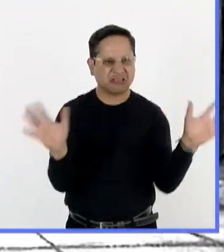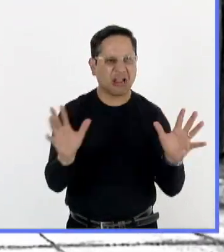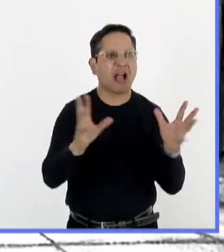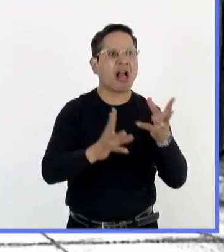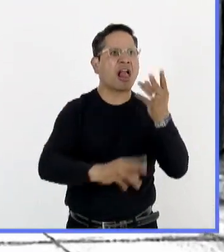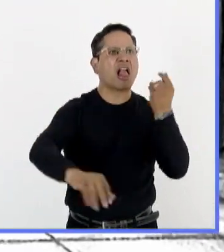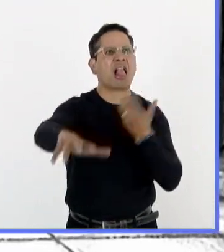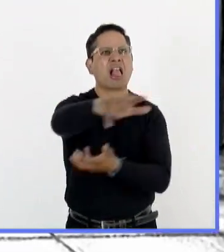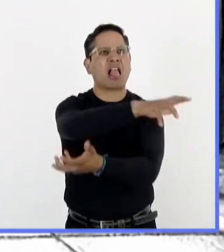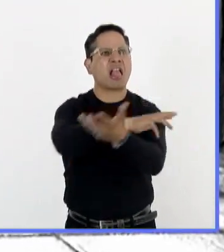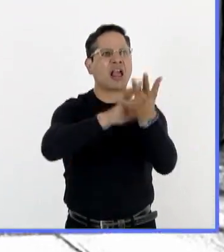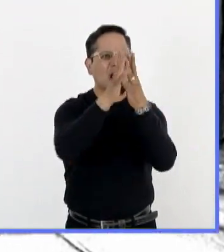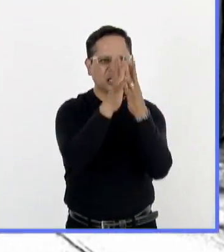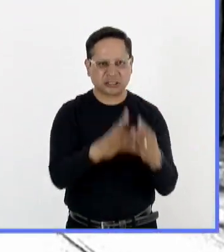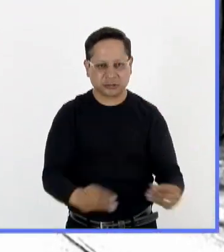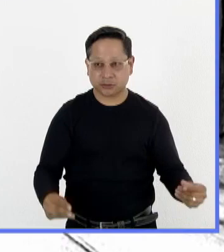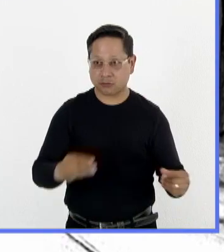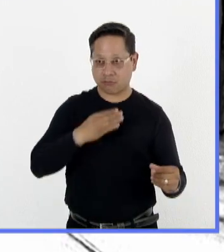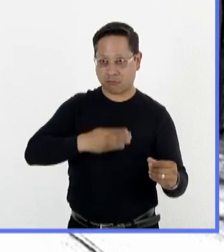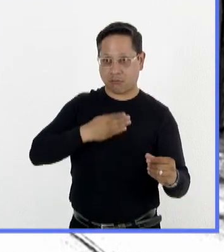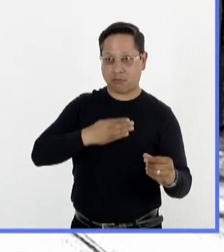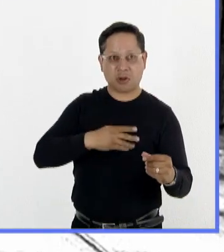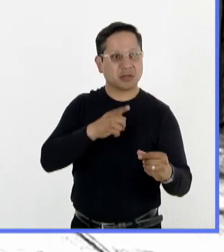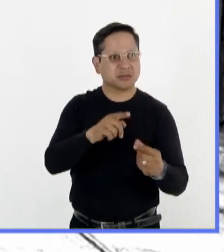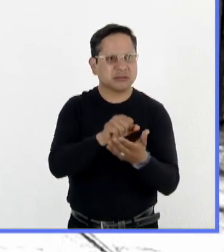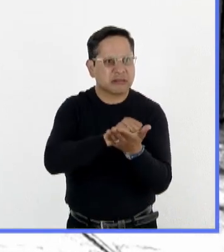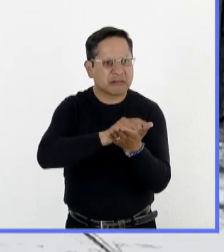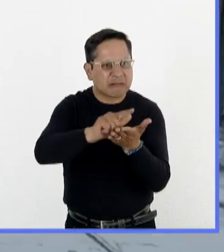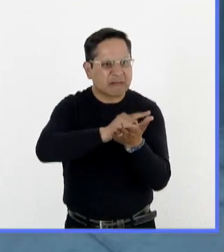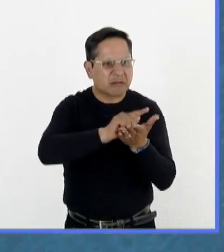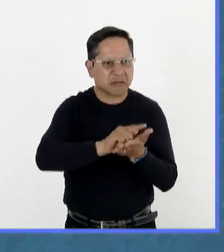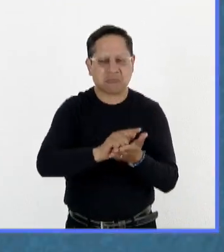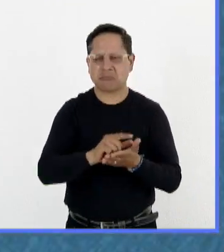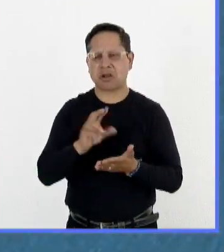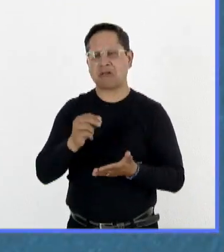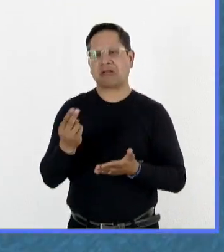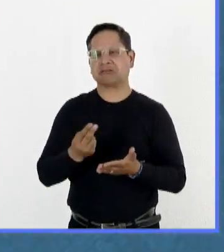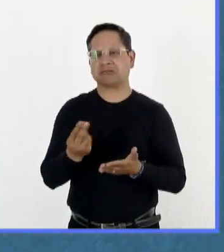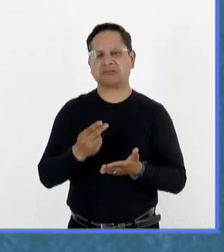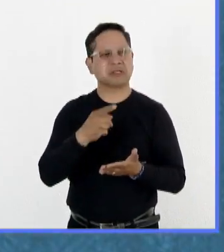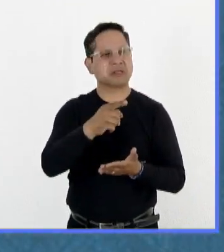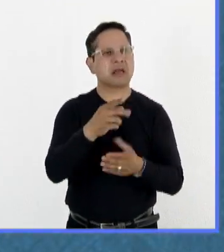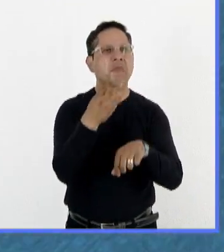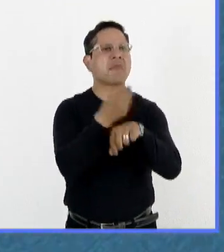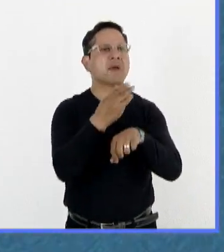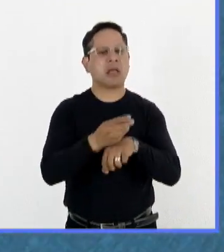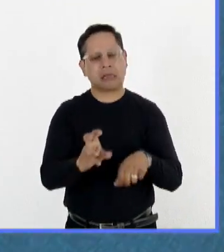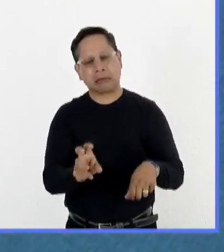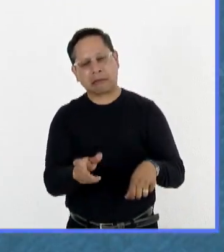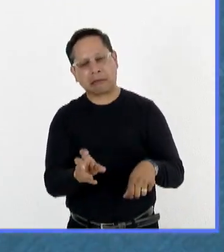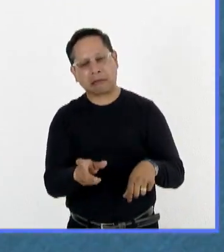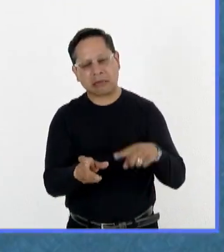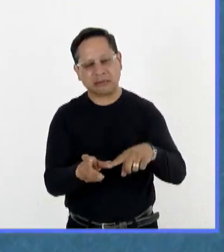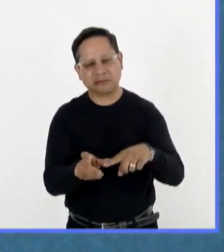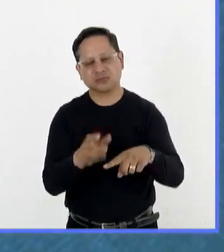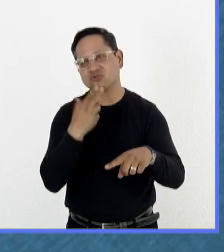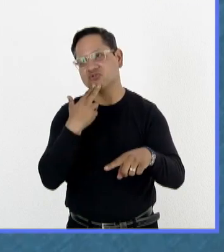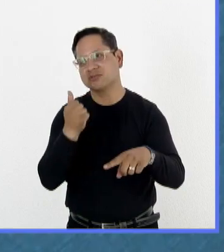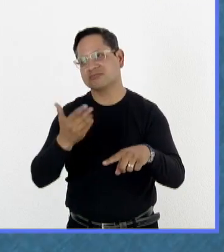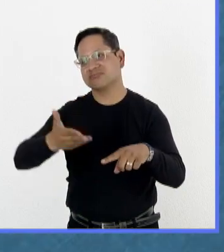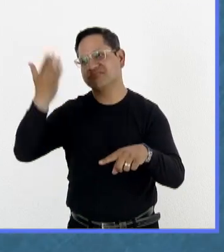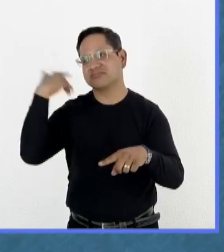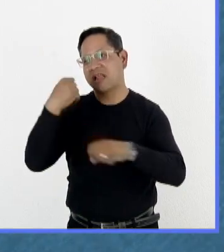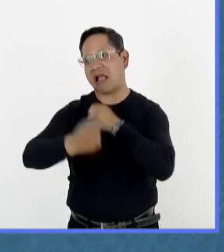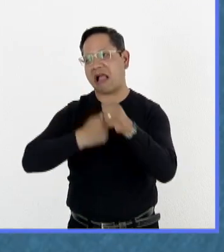quemará el baño que todos usaban pero que nadie quería lavar y no será necesario arreglar la cerradura de la puerta que lleva descompuesta no sé